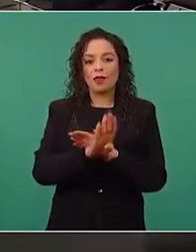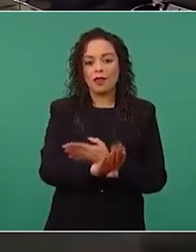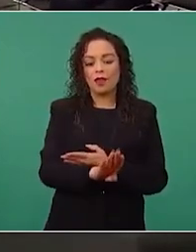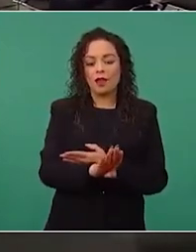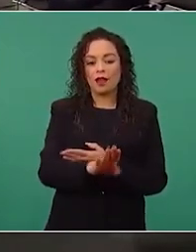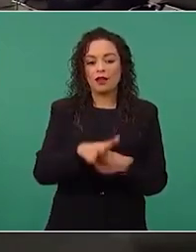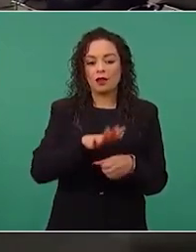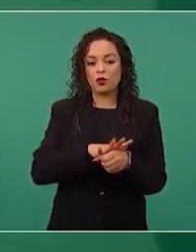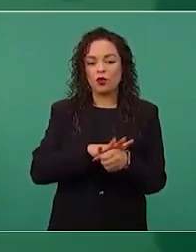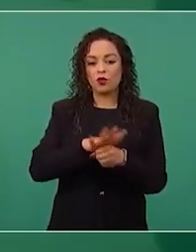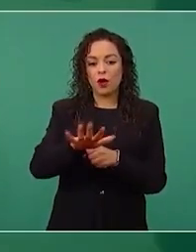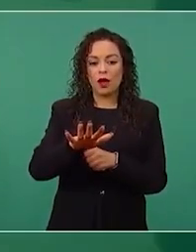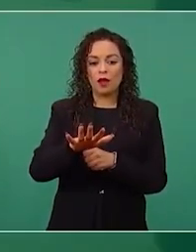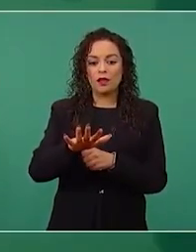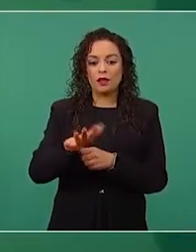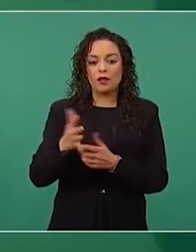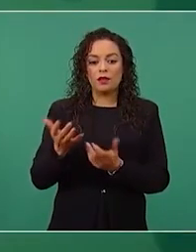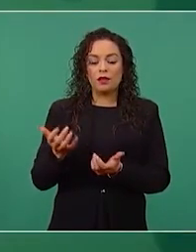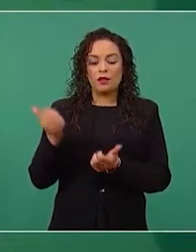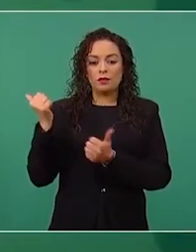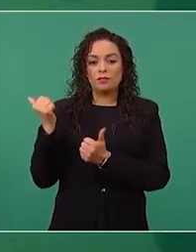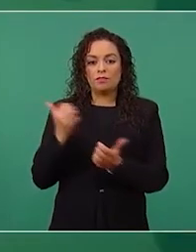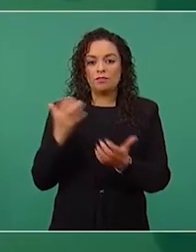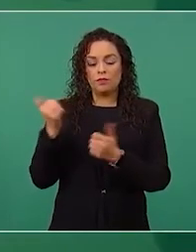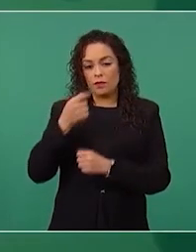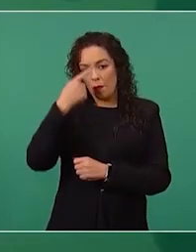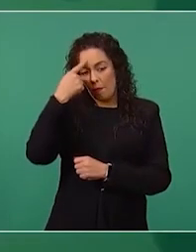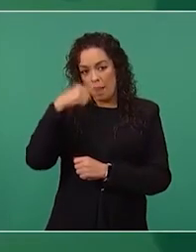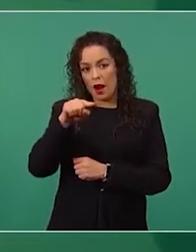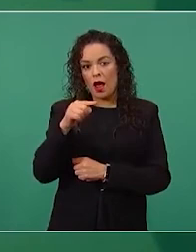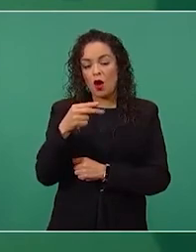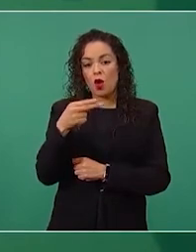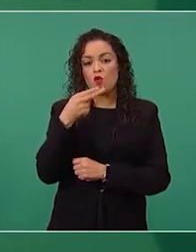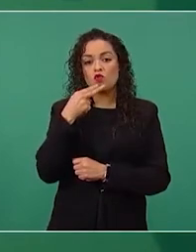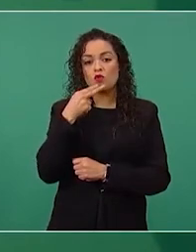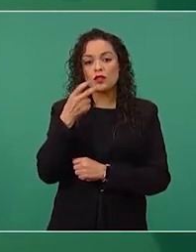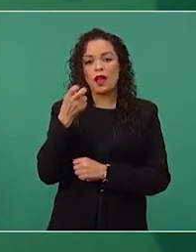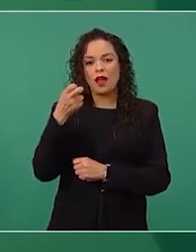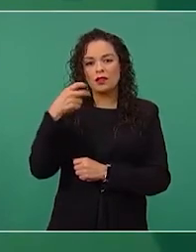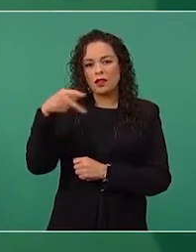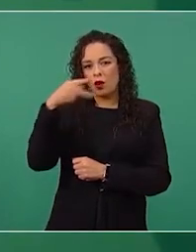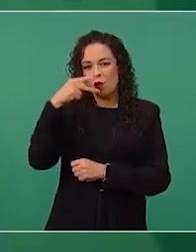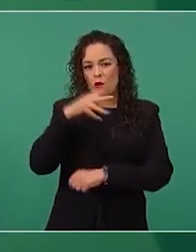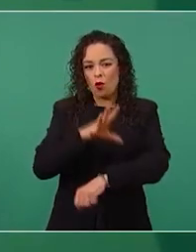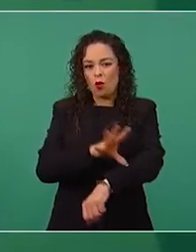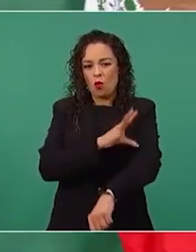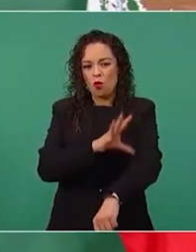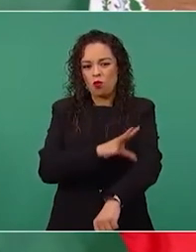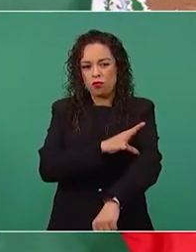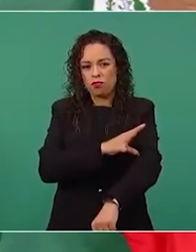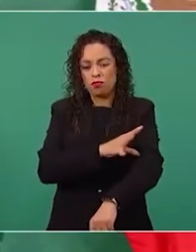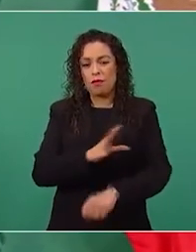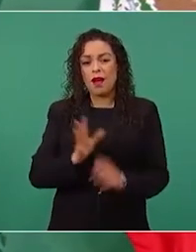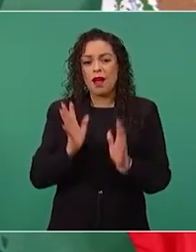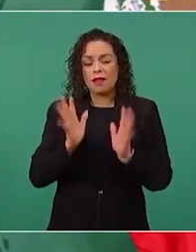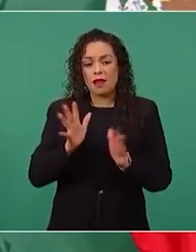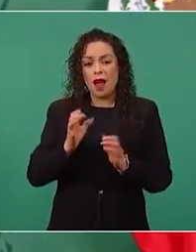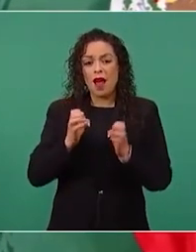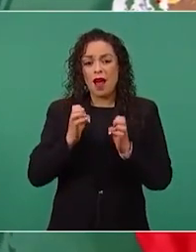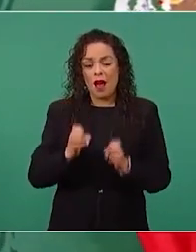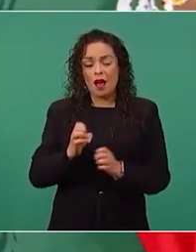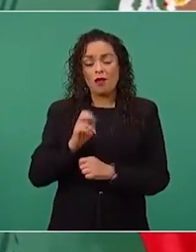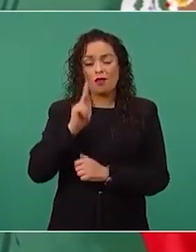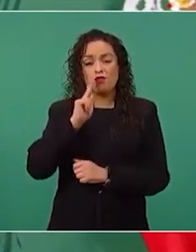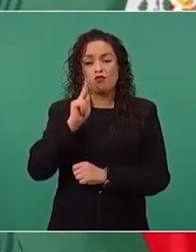este tipo de cigarros electrónicos está demostrado que son